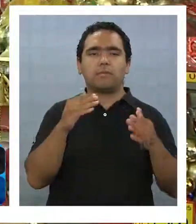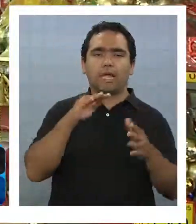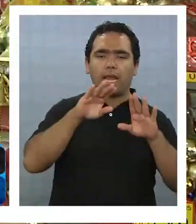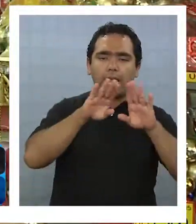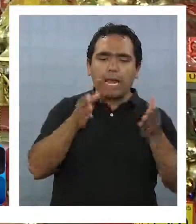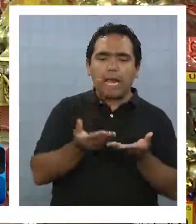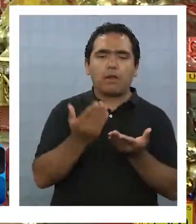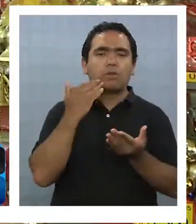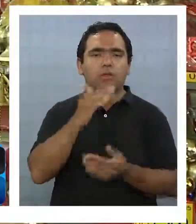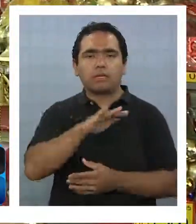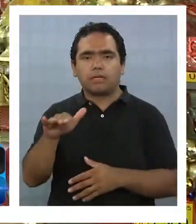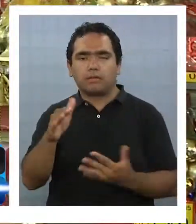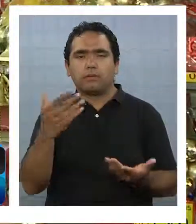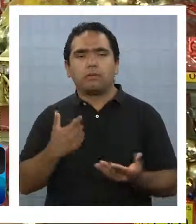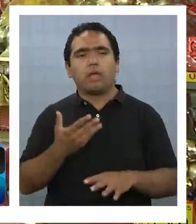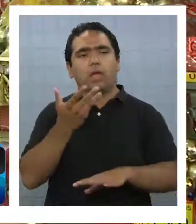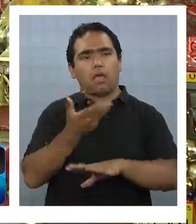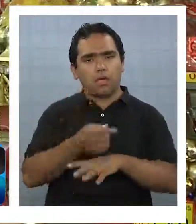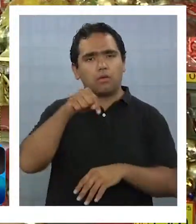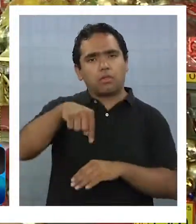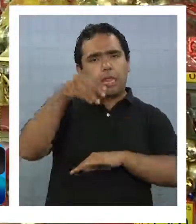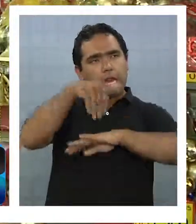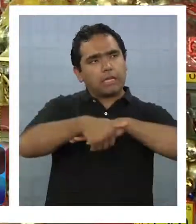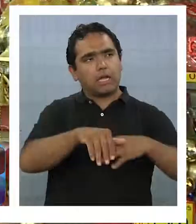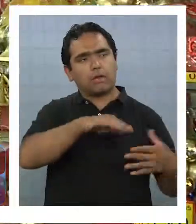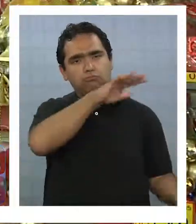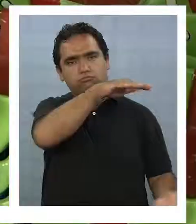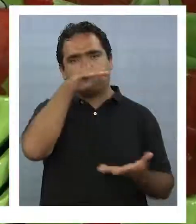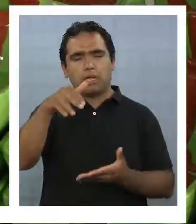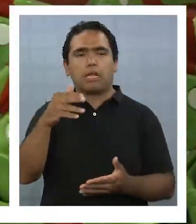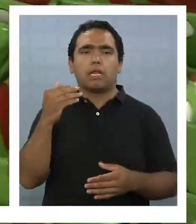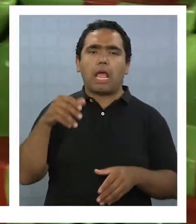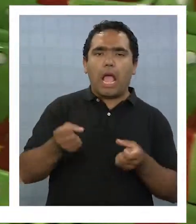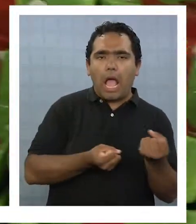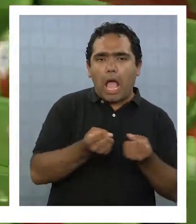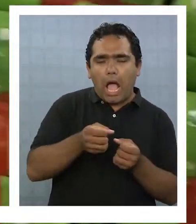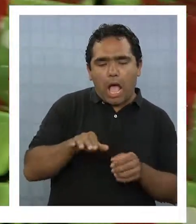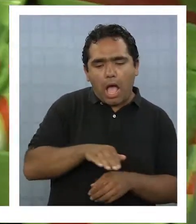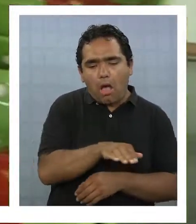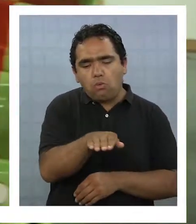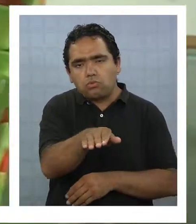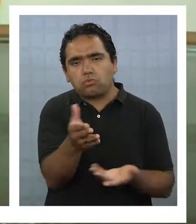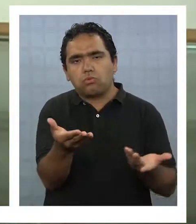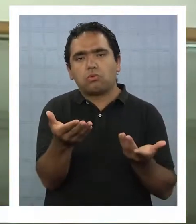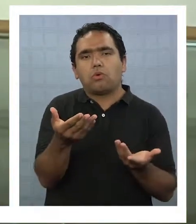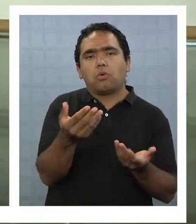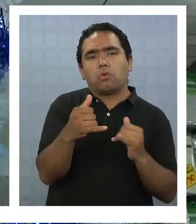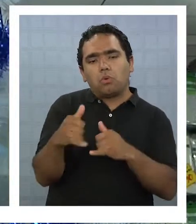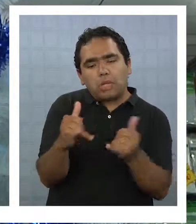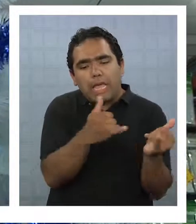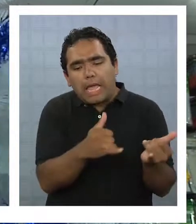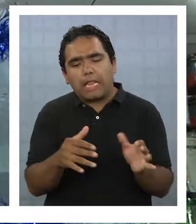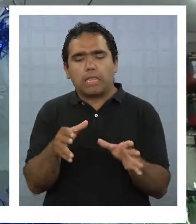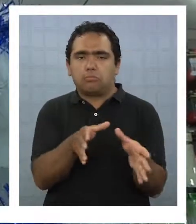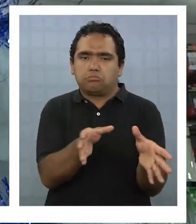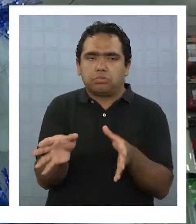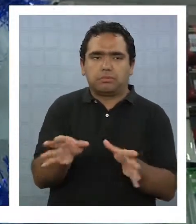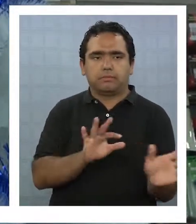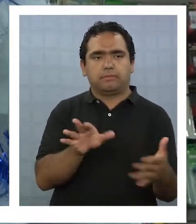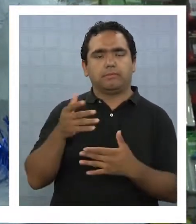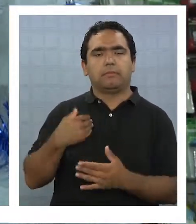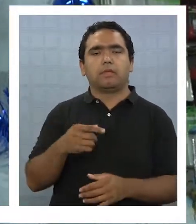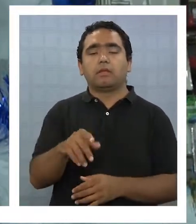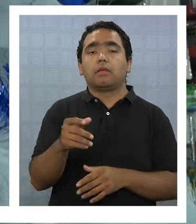está llegando... ...un sinfín de regalos para niños... ...ya sea los autitos, juguetes... ...y todo lo que es el mundo de la niñez, ¿no? Para los